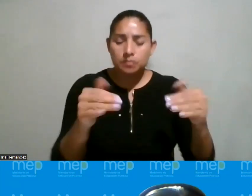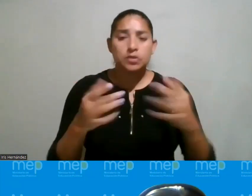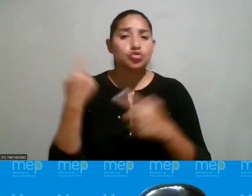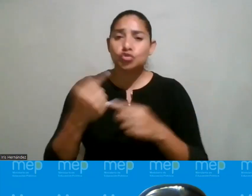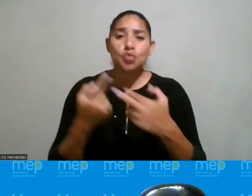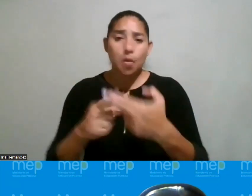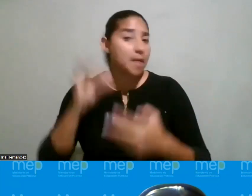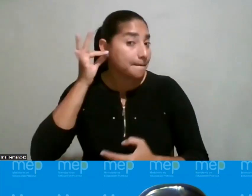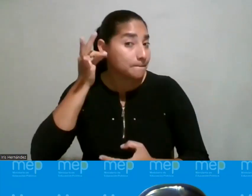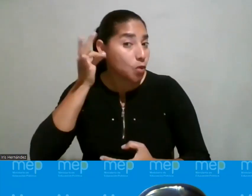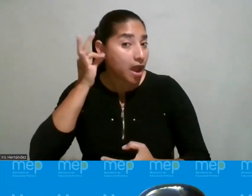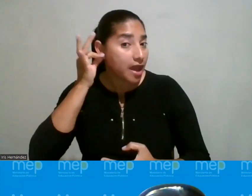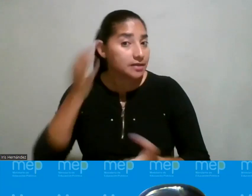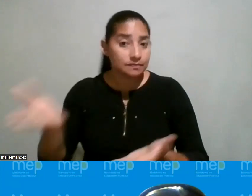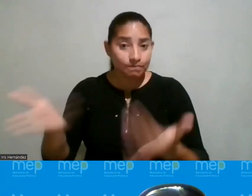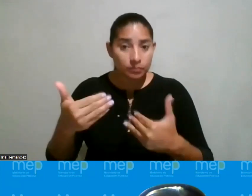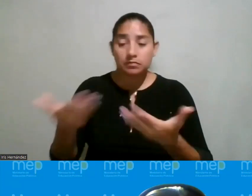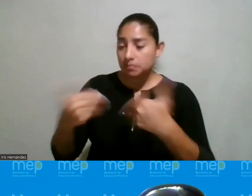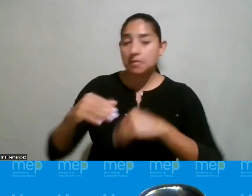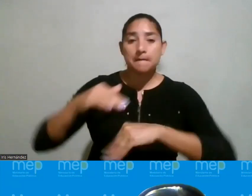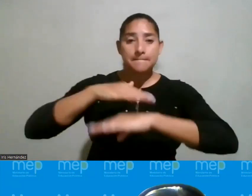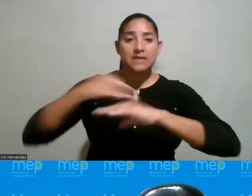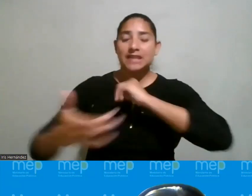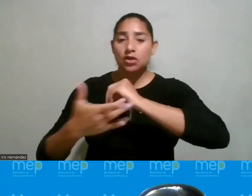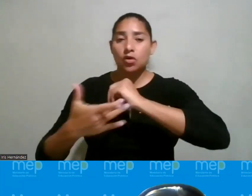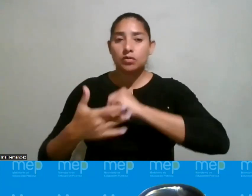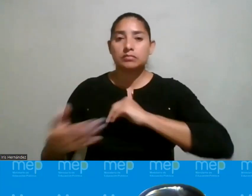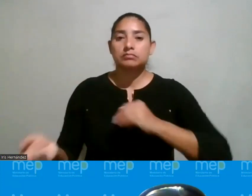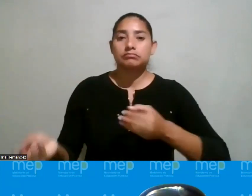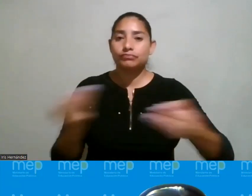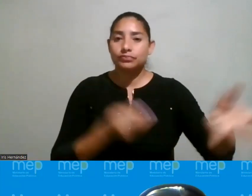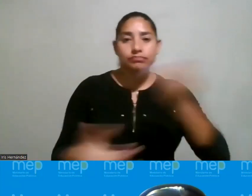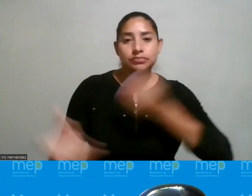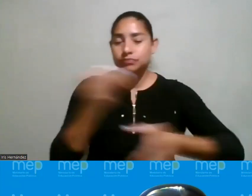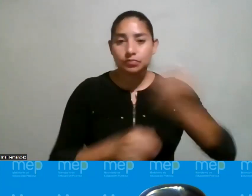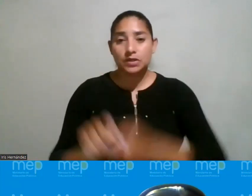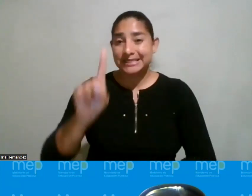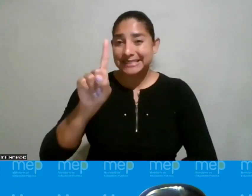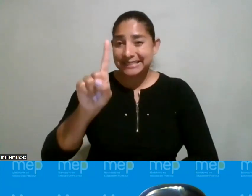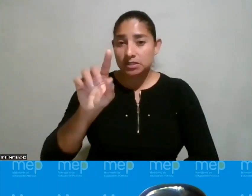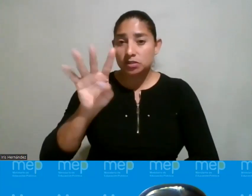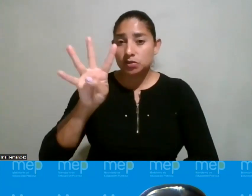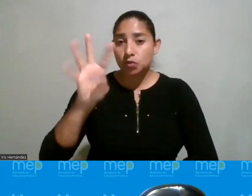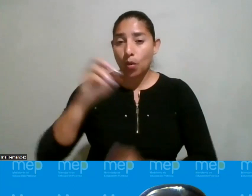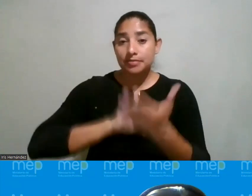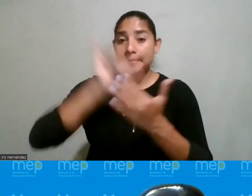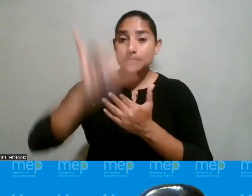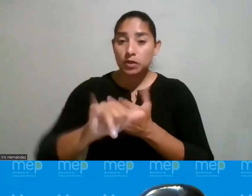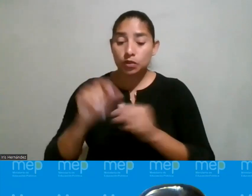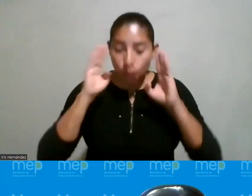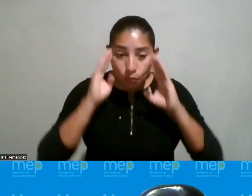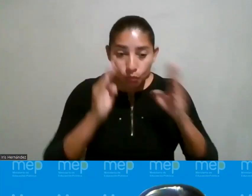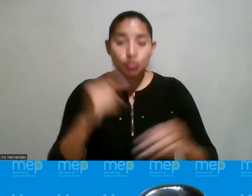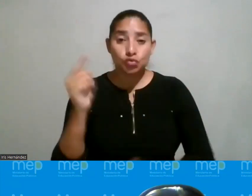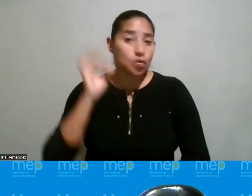emprendedoras solo mujeres de base tecnológica y reciben ciento casi ciento cuarenta proyectos quiere decir